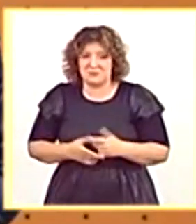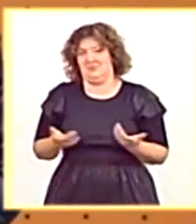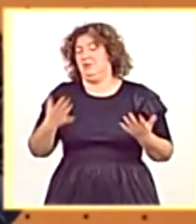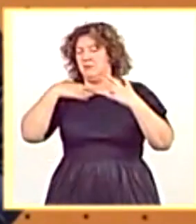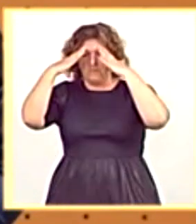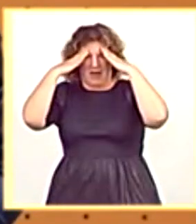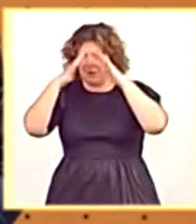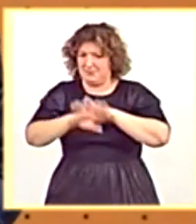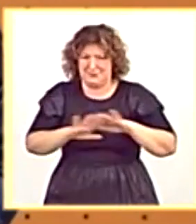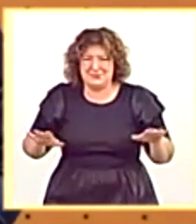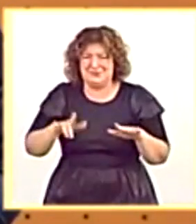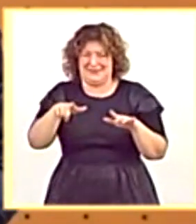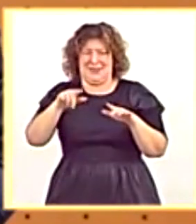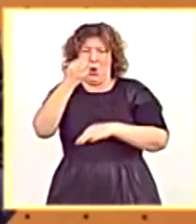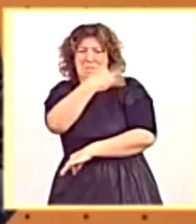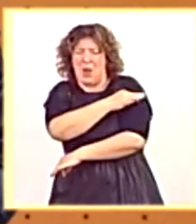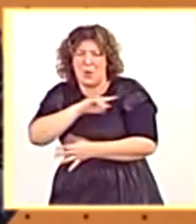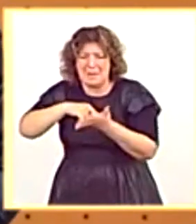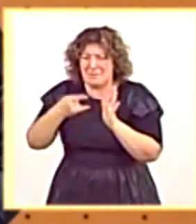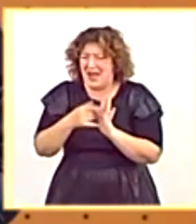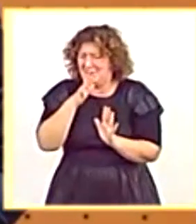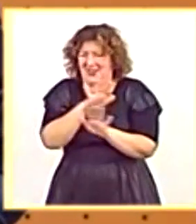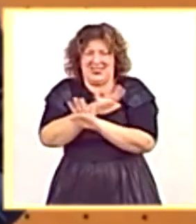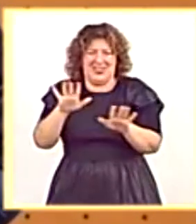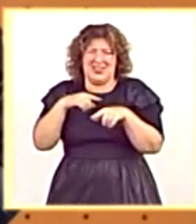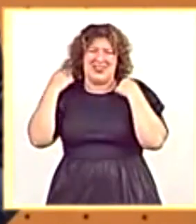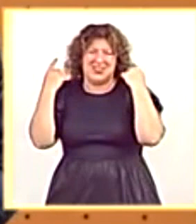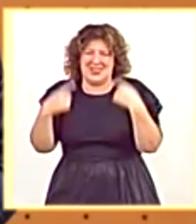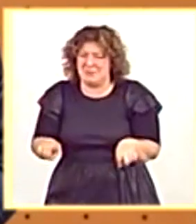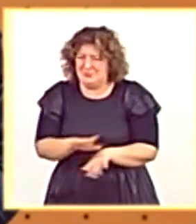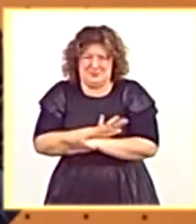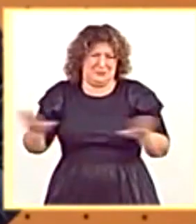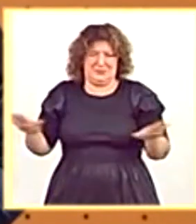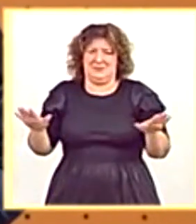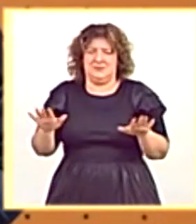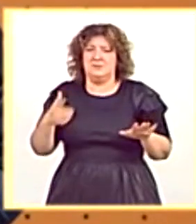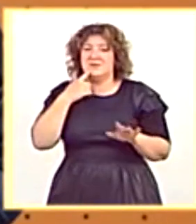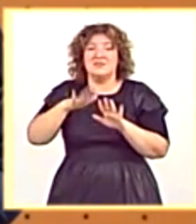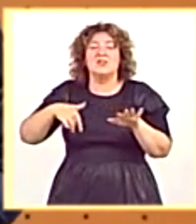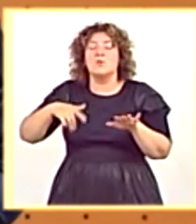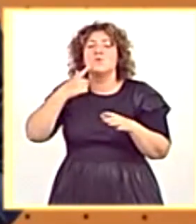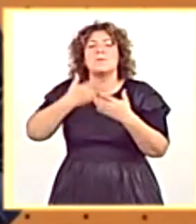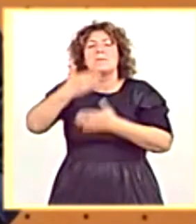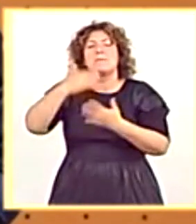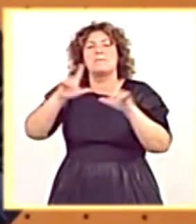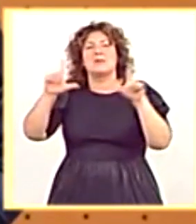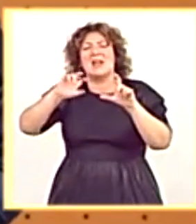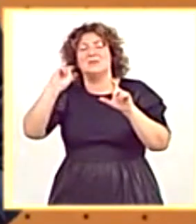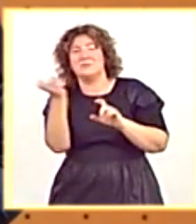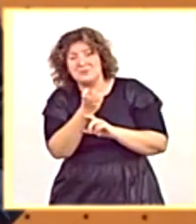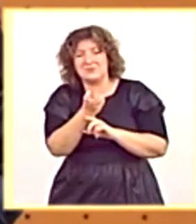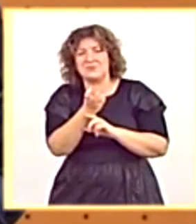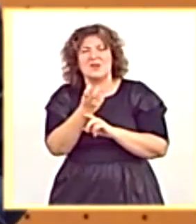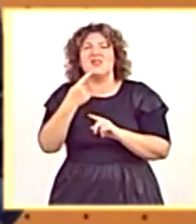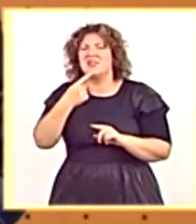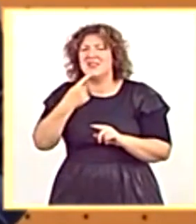sumamos su desastre de plan de vacunación que, como era de esperar, nos sitúa la cola por muchos medios de comunicación a los que se ha ocupado de pagar con el